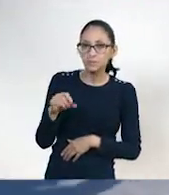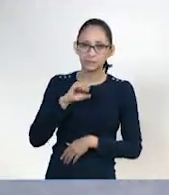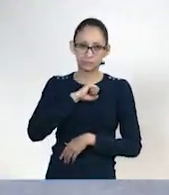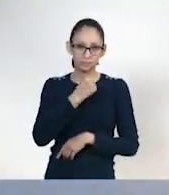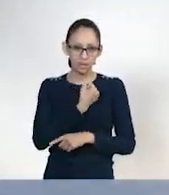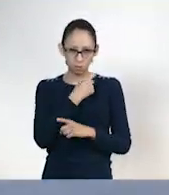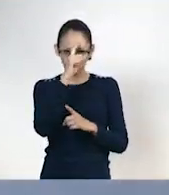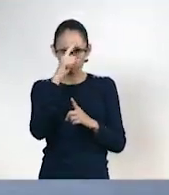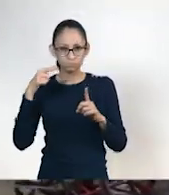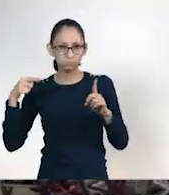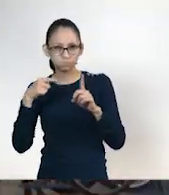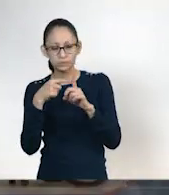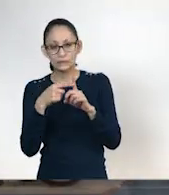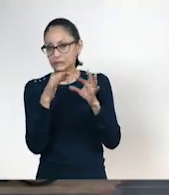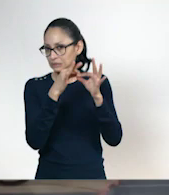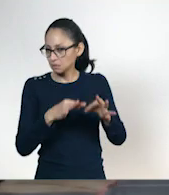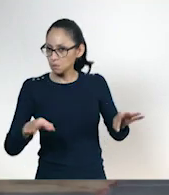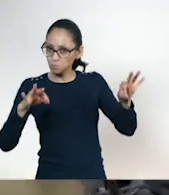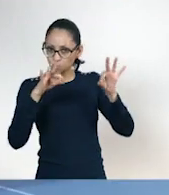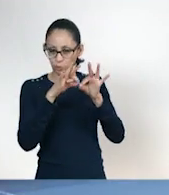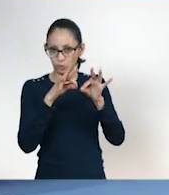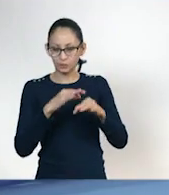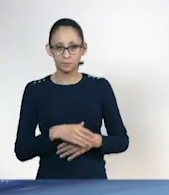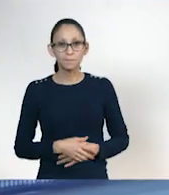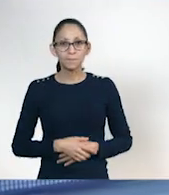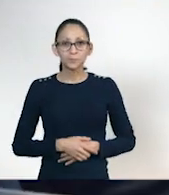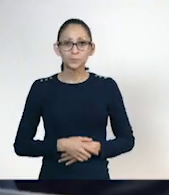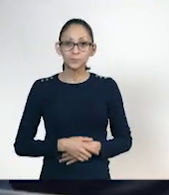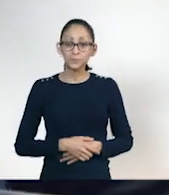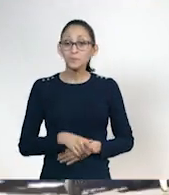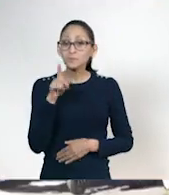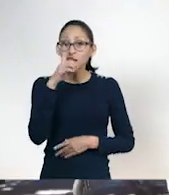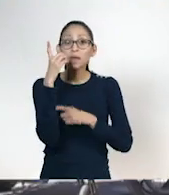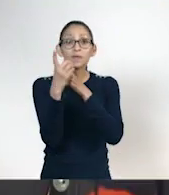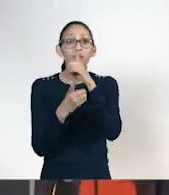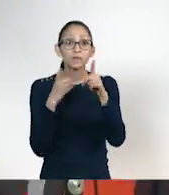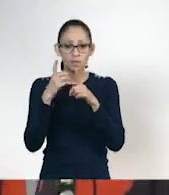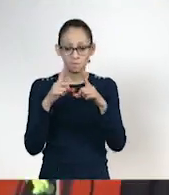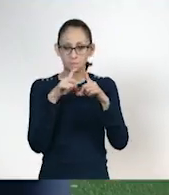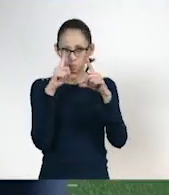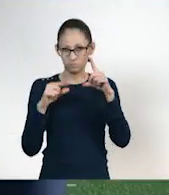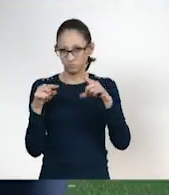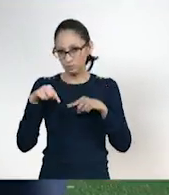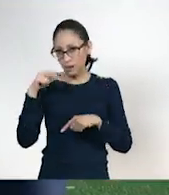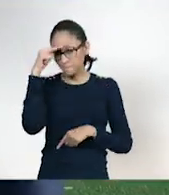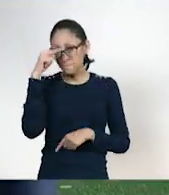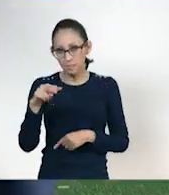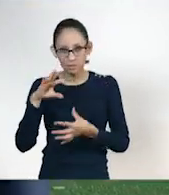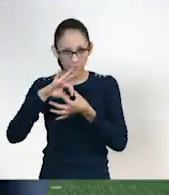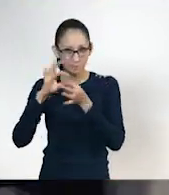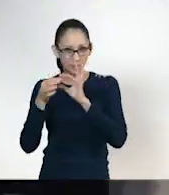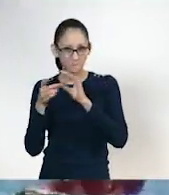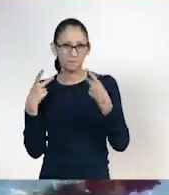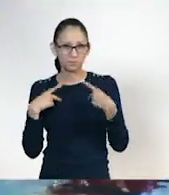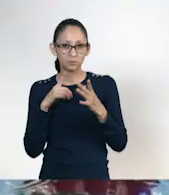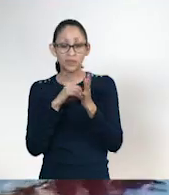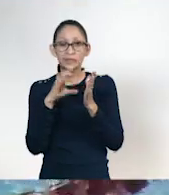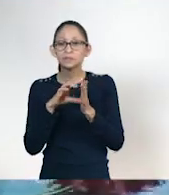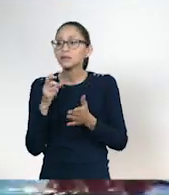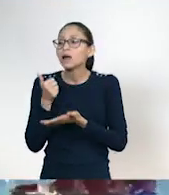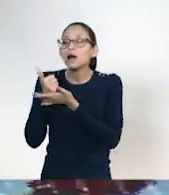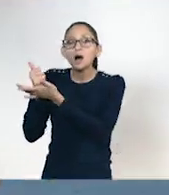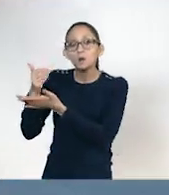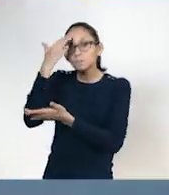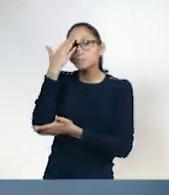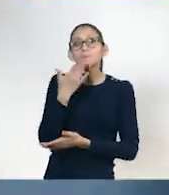es verdaderamente impactante. El deporte paralímpico mexicano ha propiciado un nuevo enfoque en las capacidades, talentos y